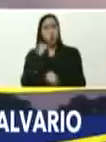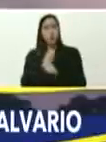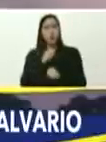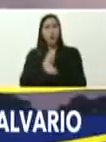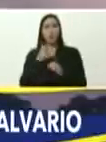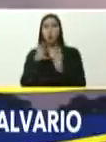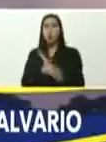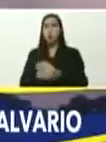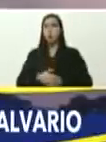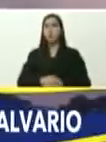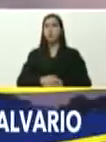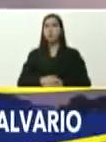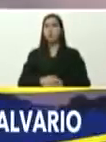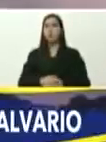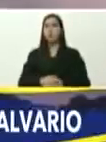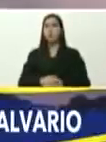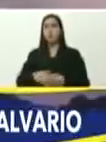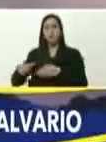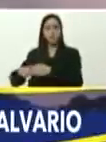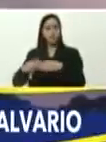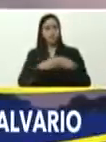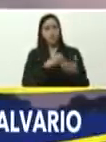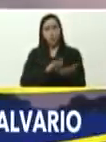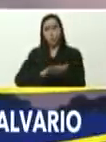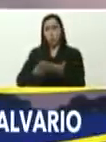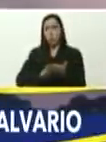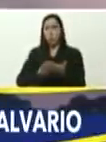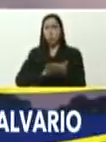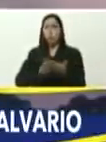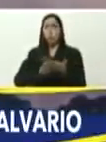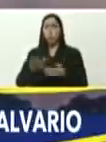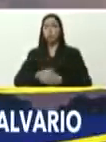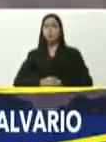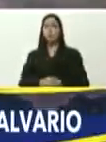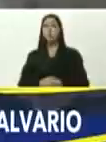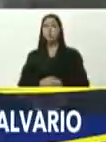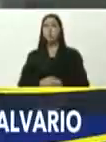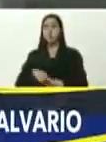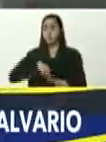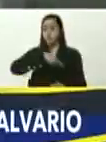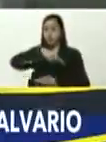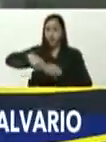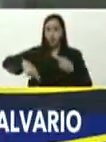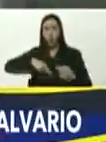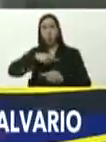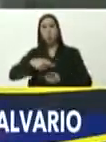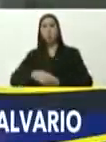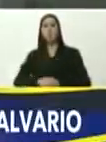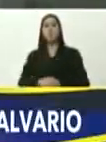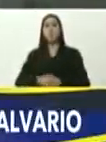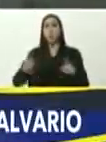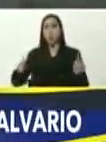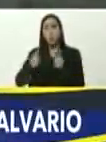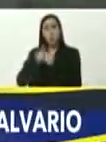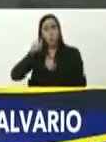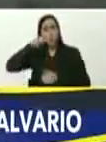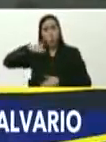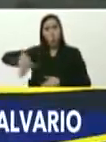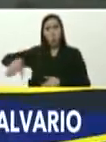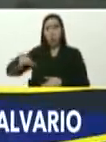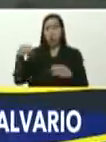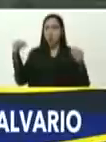las brigadas, de las soluciones, las soluciones, en revolución, están con el poder, popular